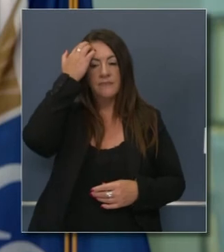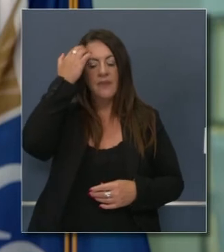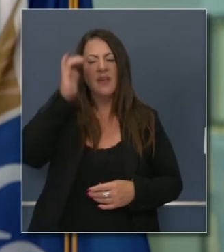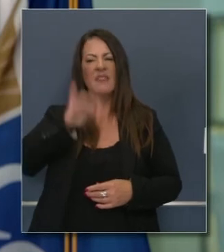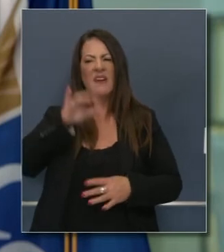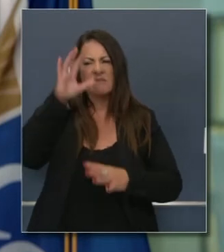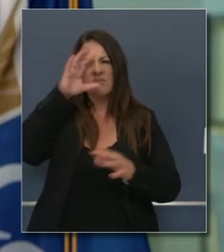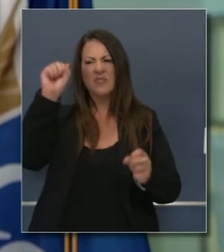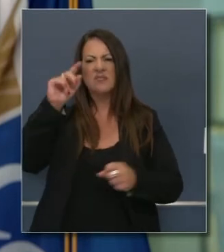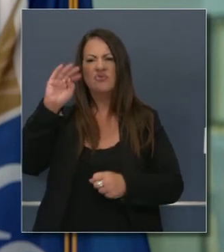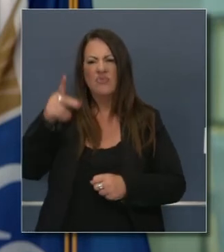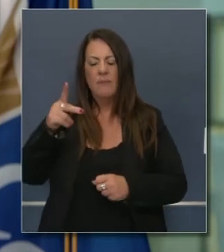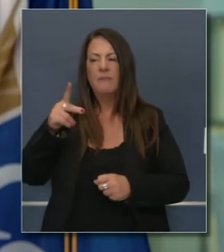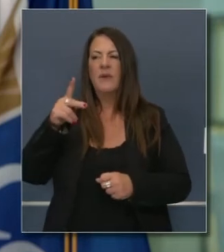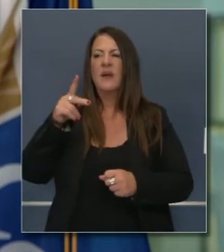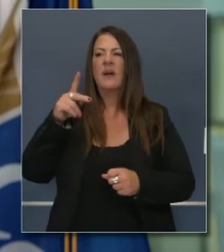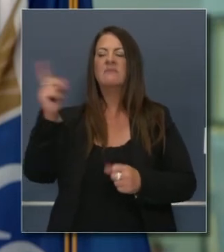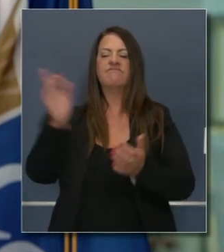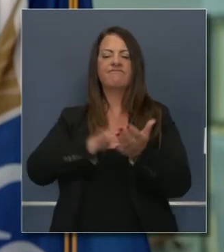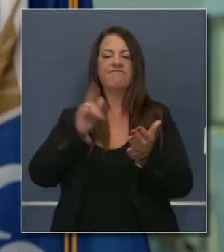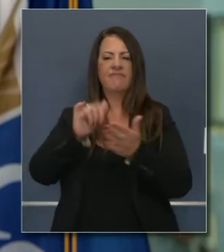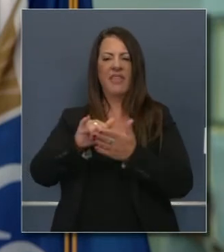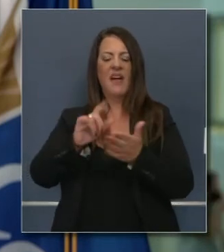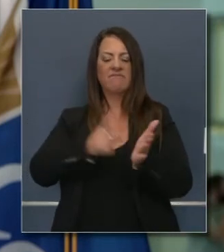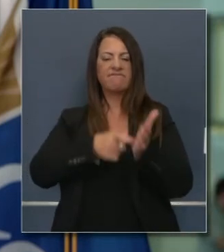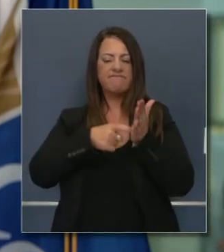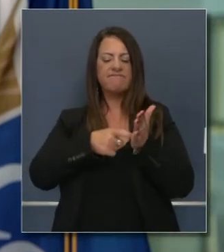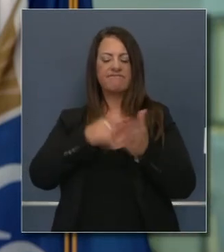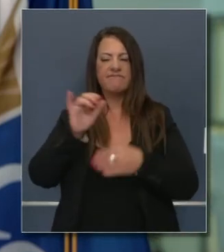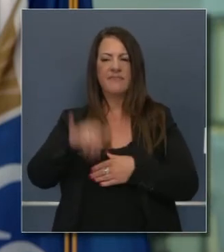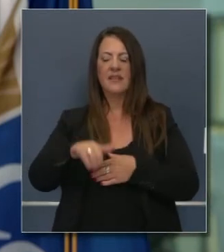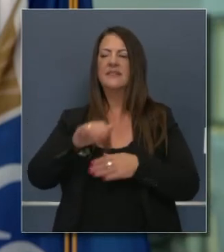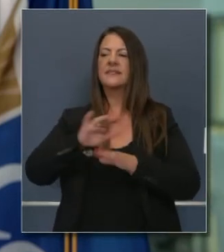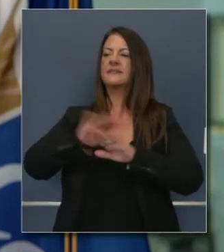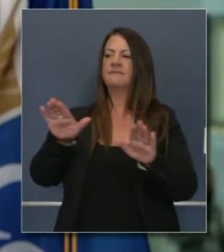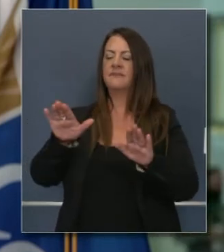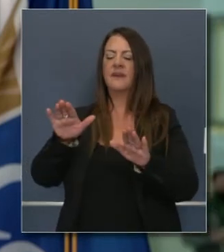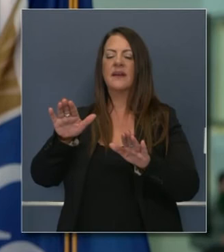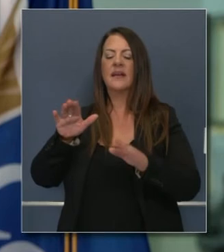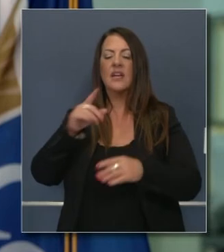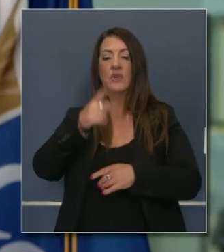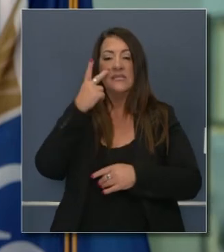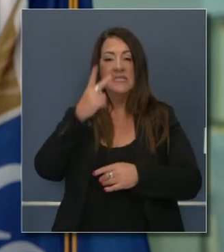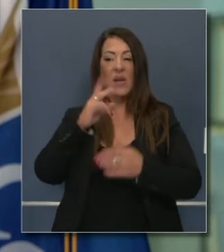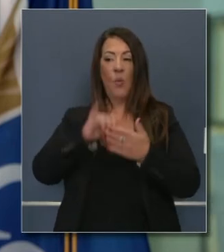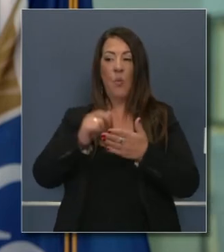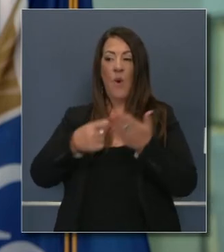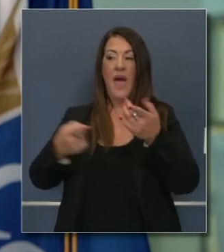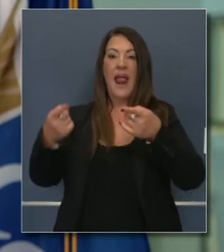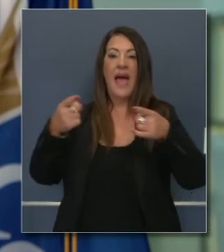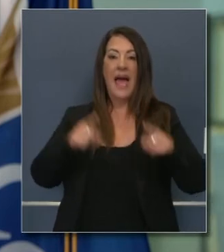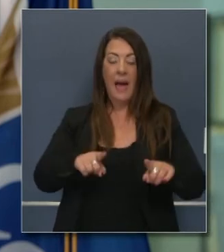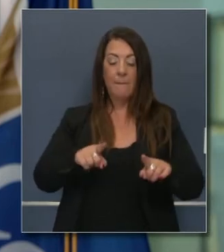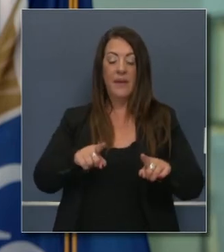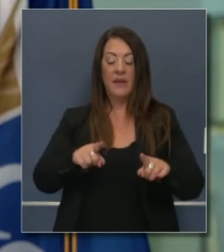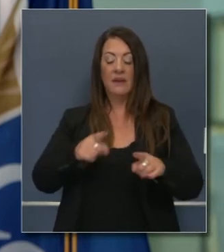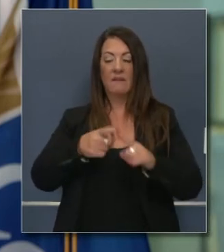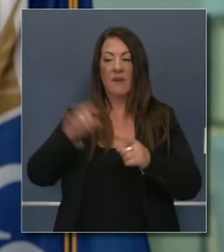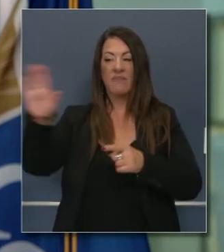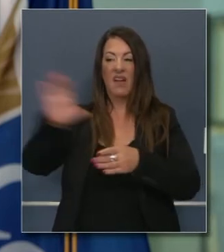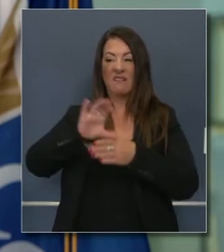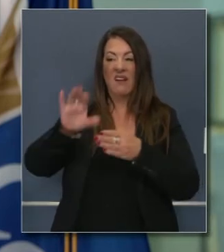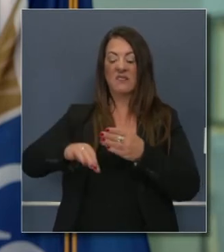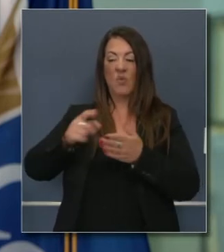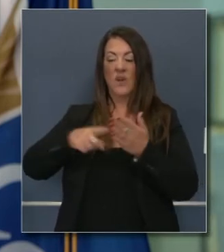esta administración le ha quitado la última pata una de las tres patas del taburete y pues ha habido consecuencias en eso usted lo ha